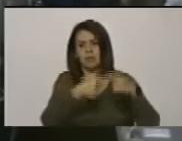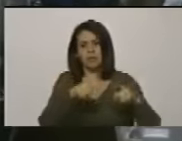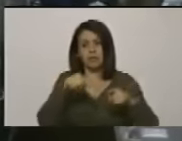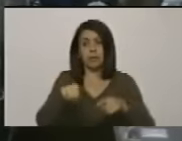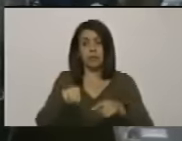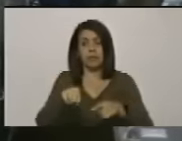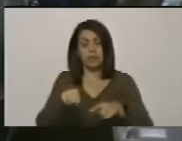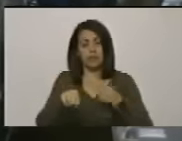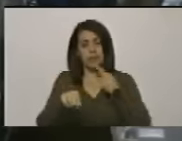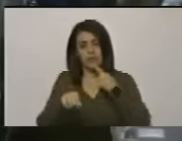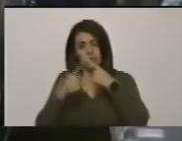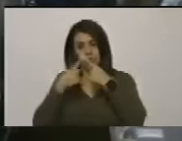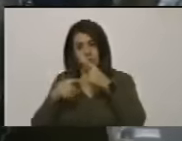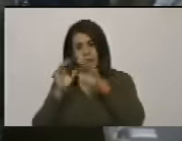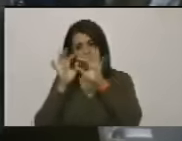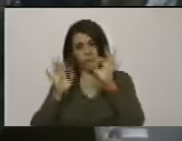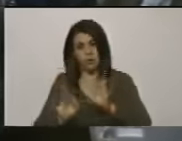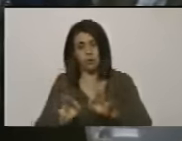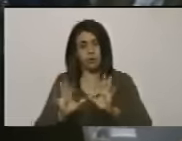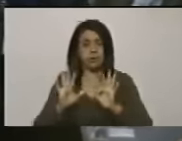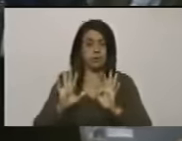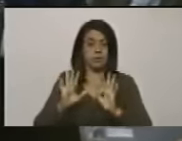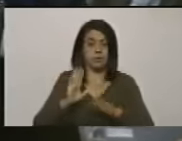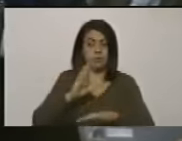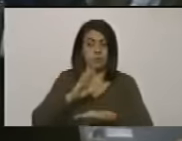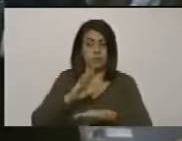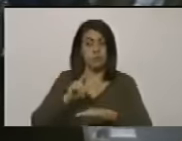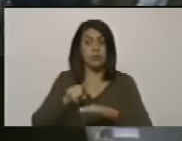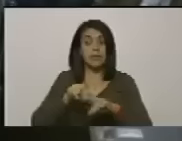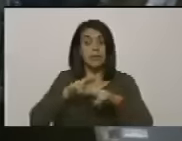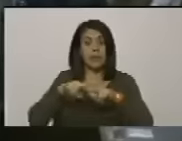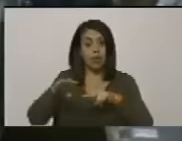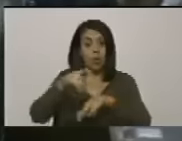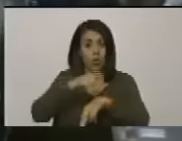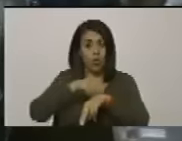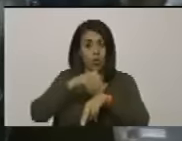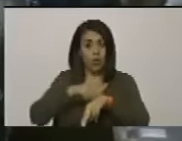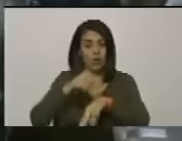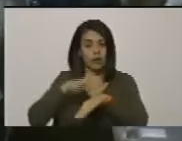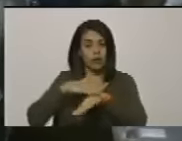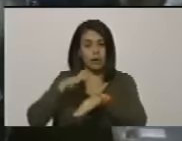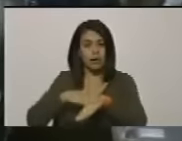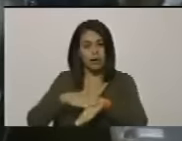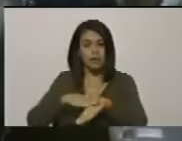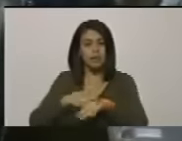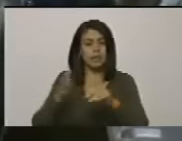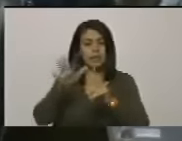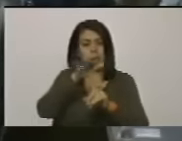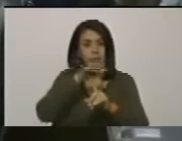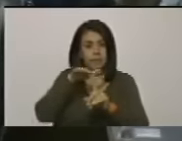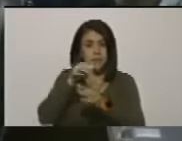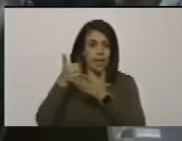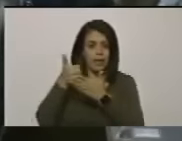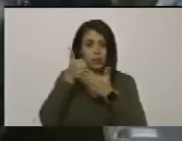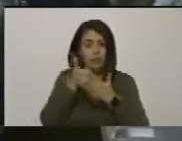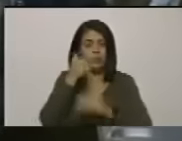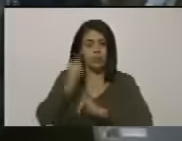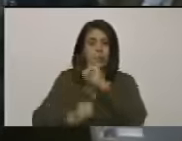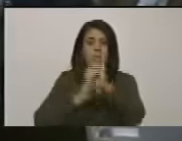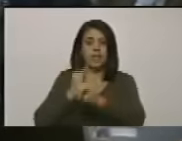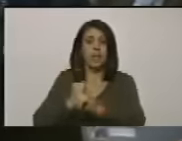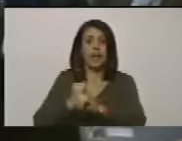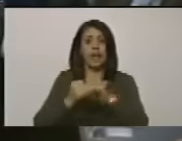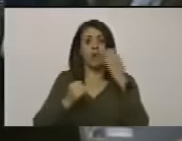para no llamarlo de otra manera un poquito más pro cas porque estamos en horario infantil de lo que pasó con el manejo de la ayuda internacional en